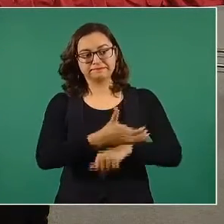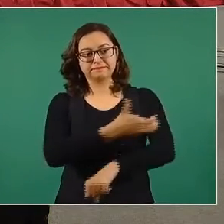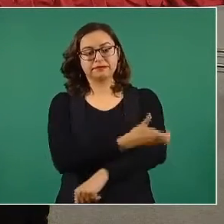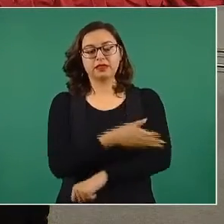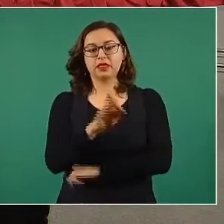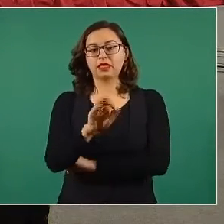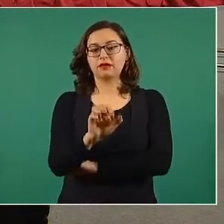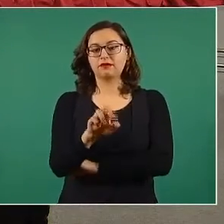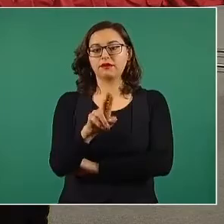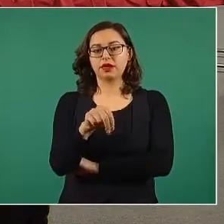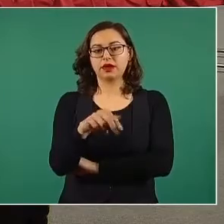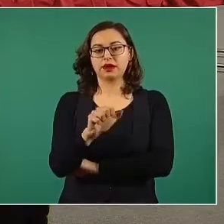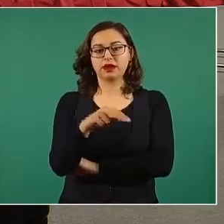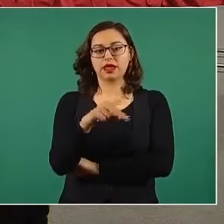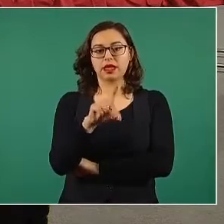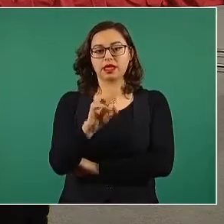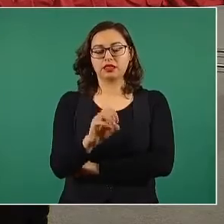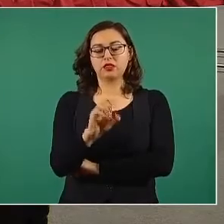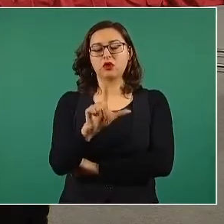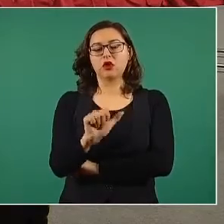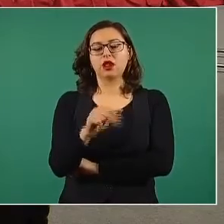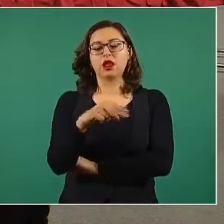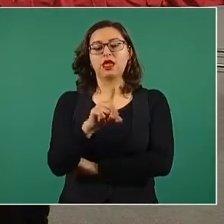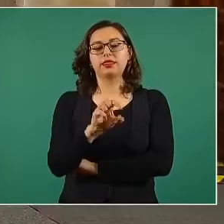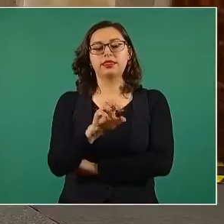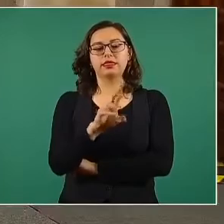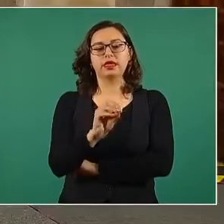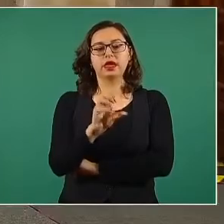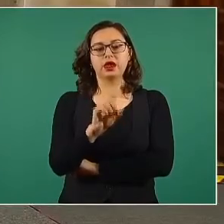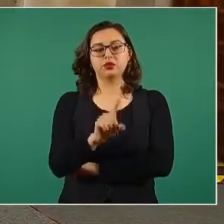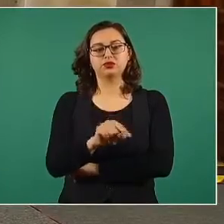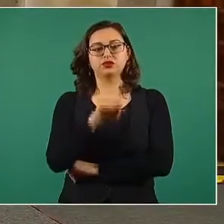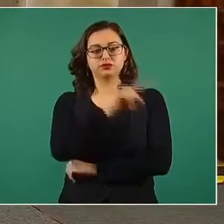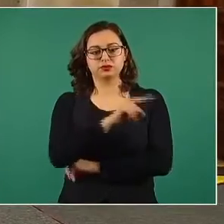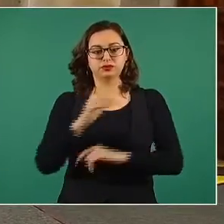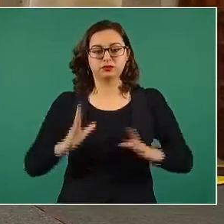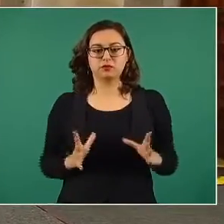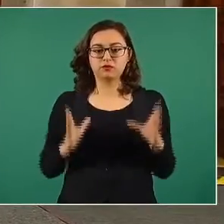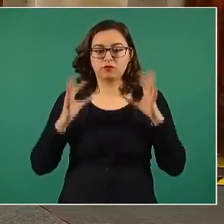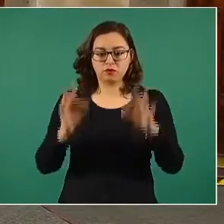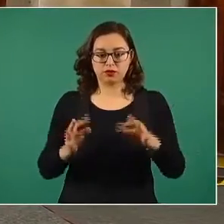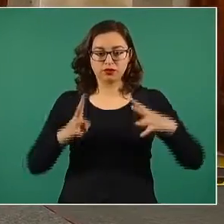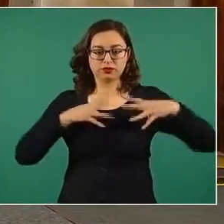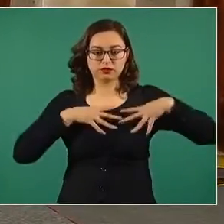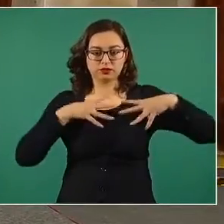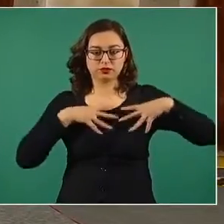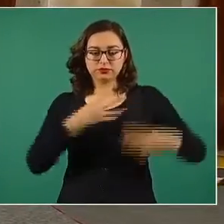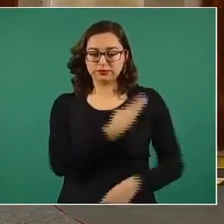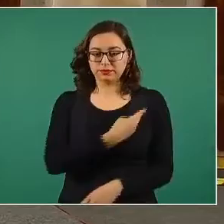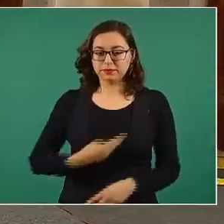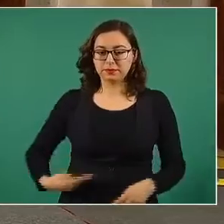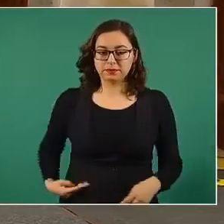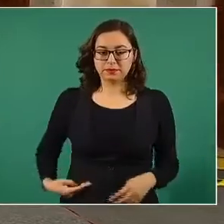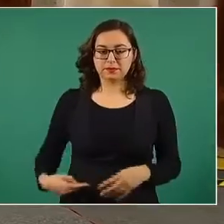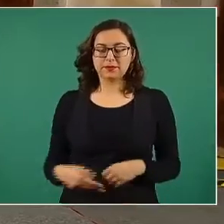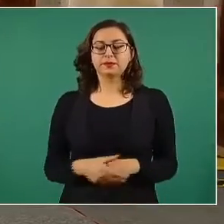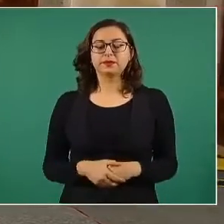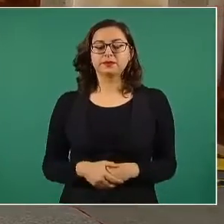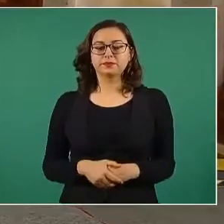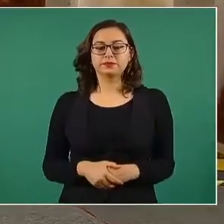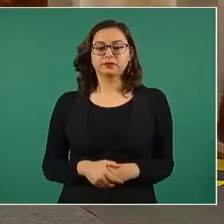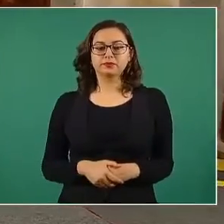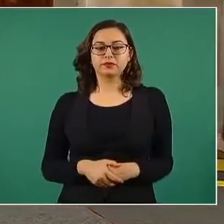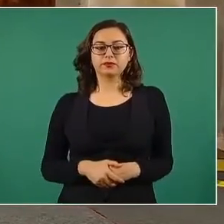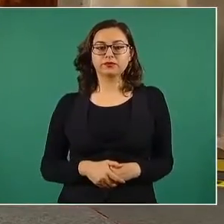que es el presidente de la Fundación Teletón. Hicimos esto también